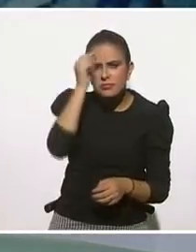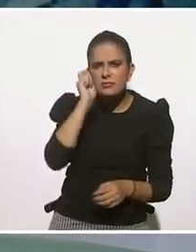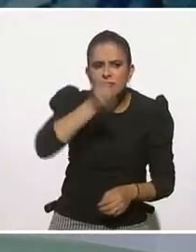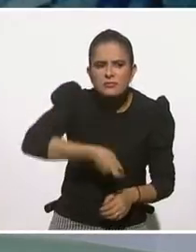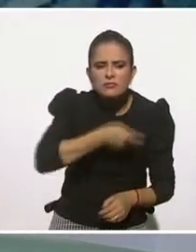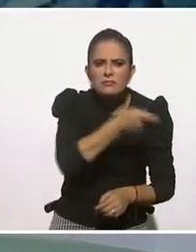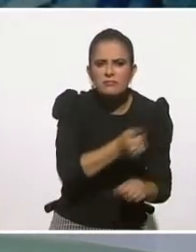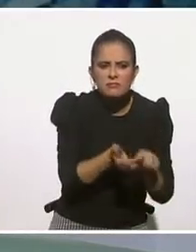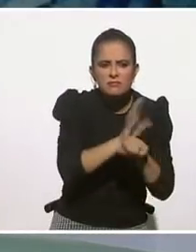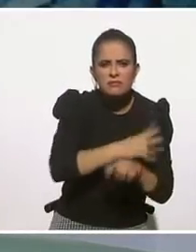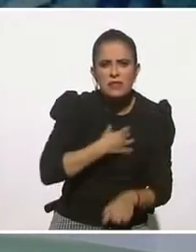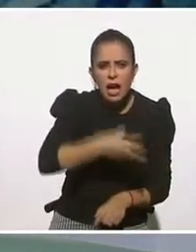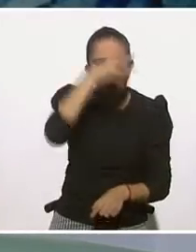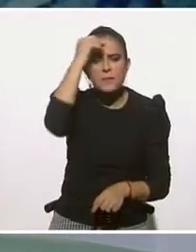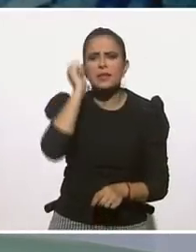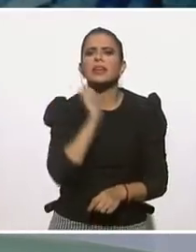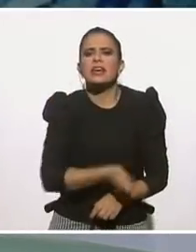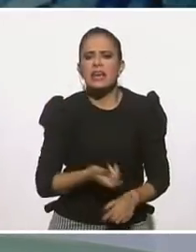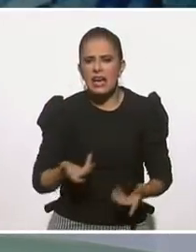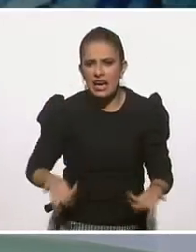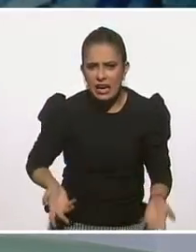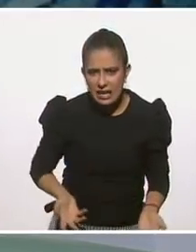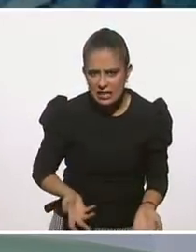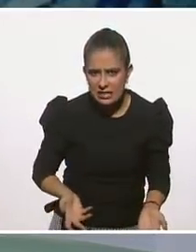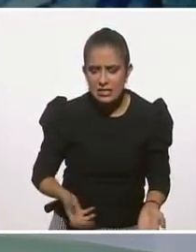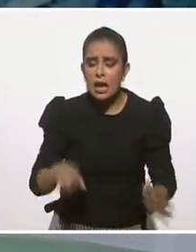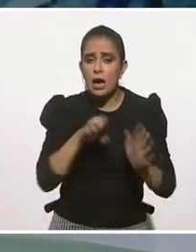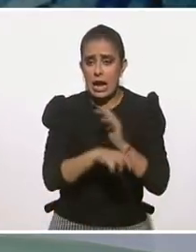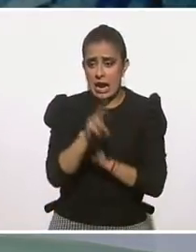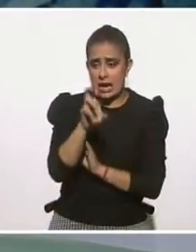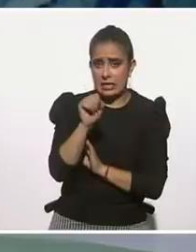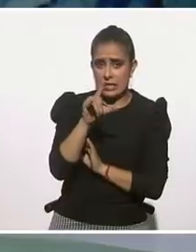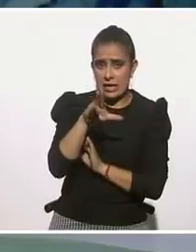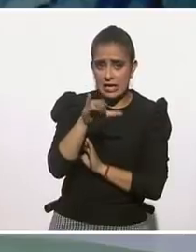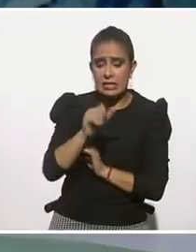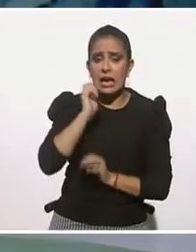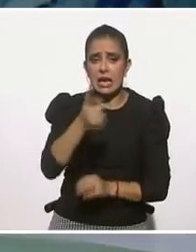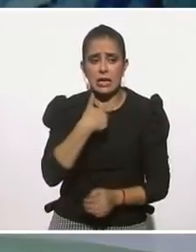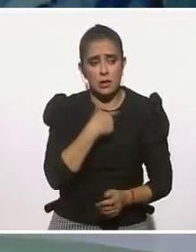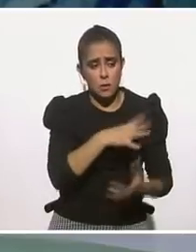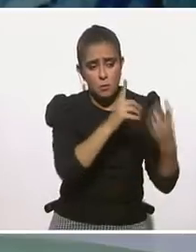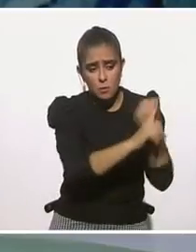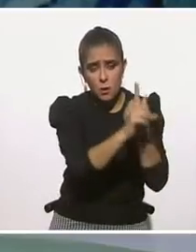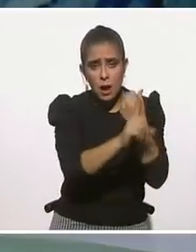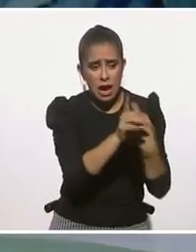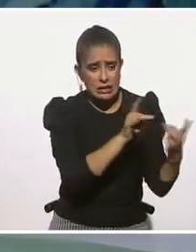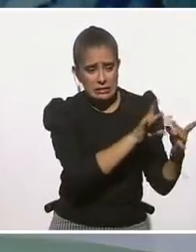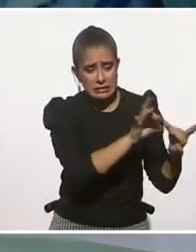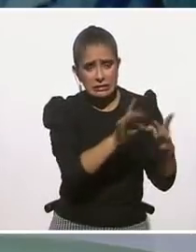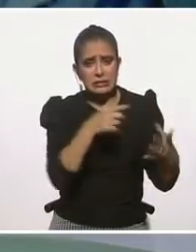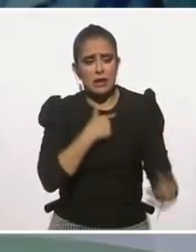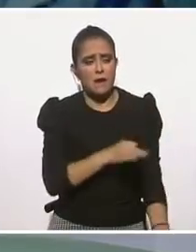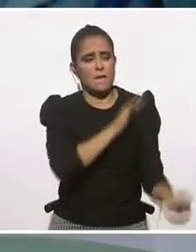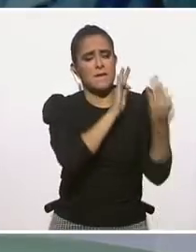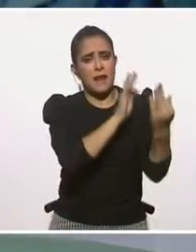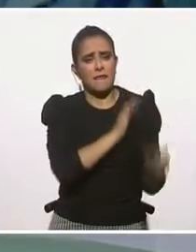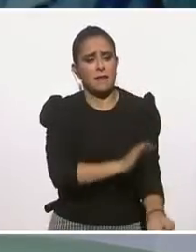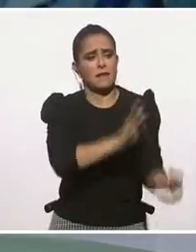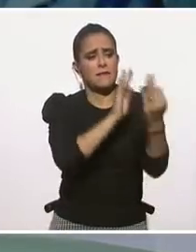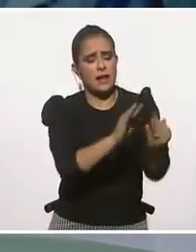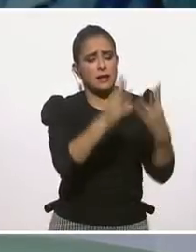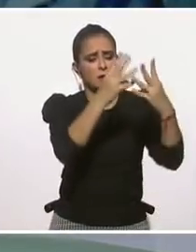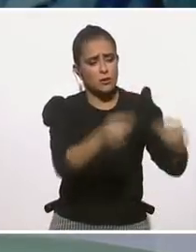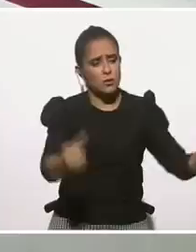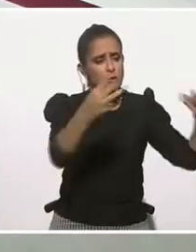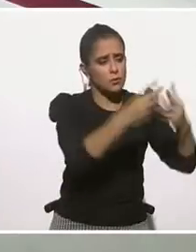que considera que la resiliencia es esta capacidad de hacer frente a las adversidades de la vida, superarlas y